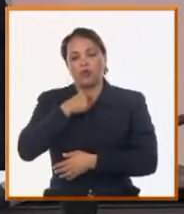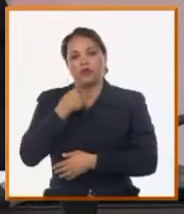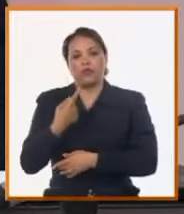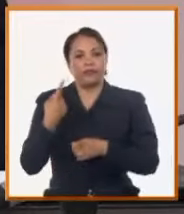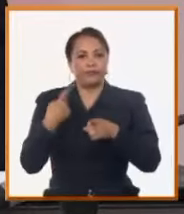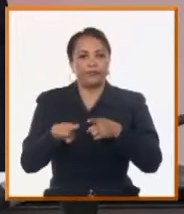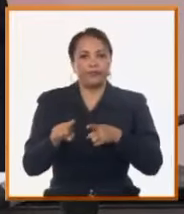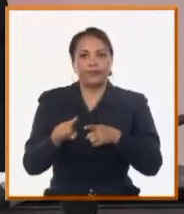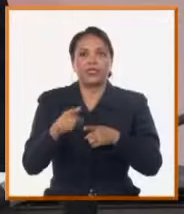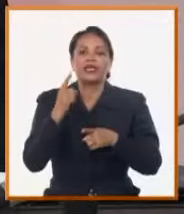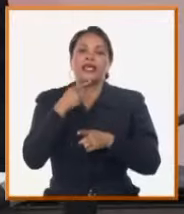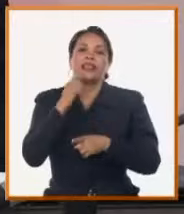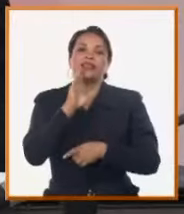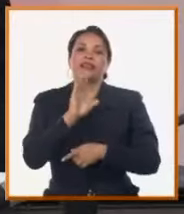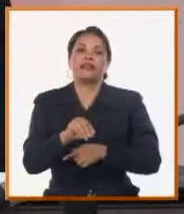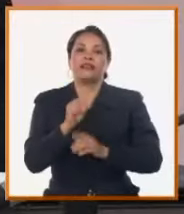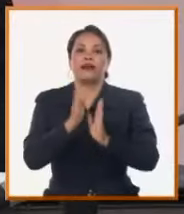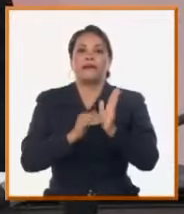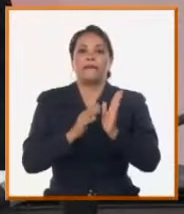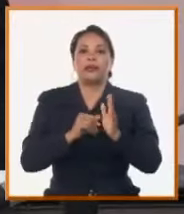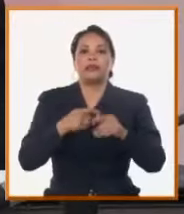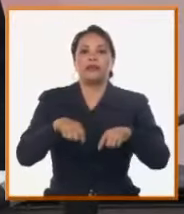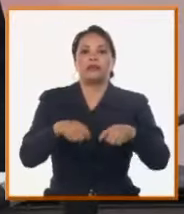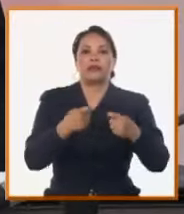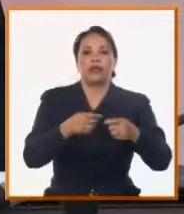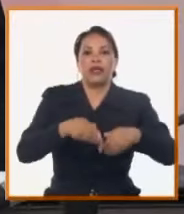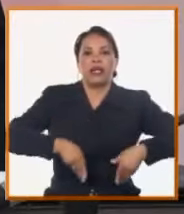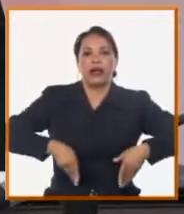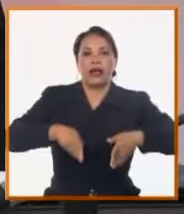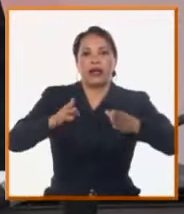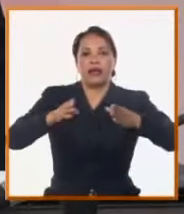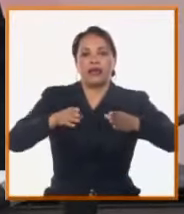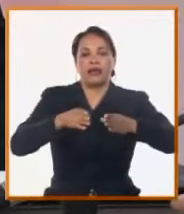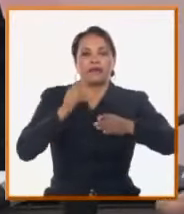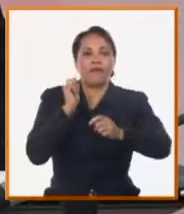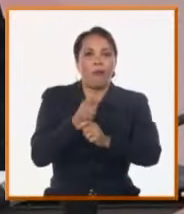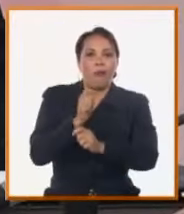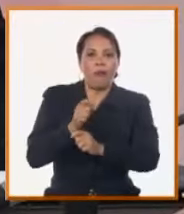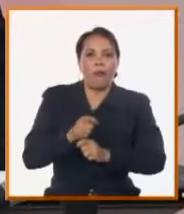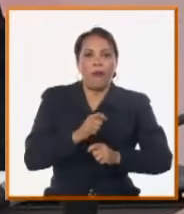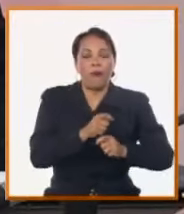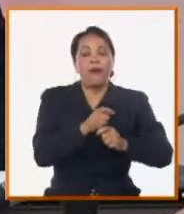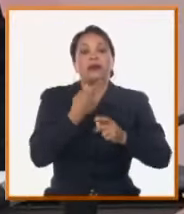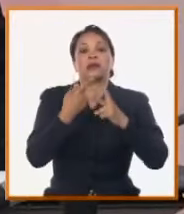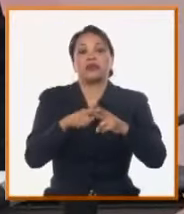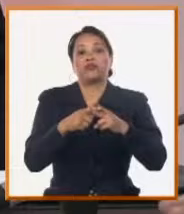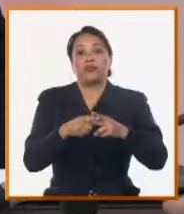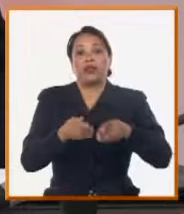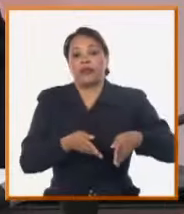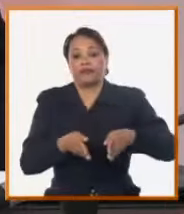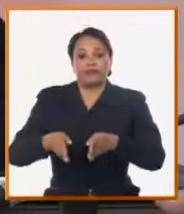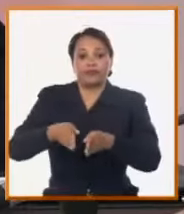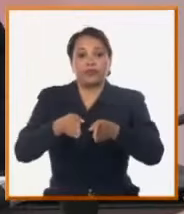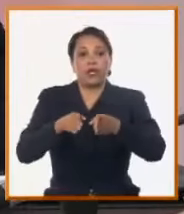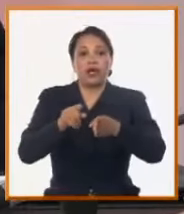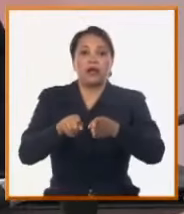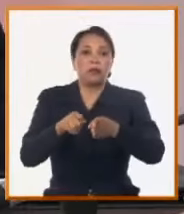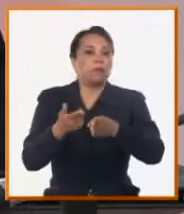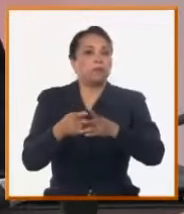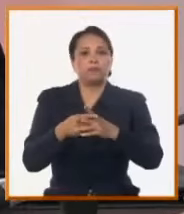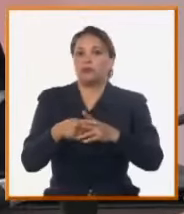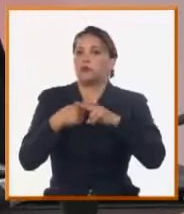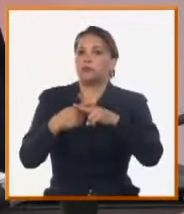meses destruyeron la calle cuarta, entre tercer y quinta en el Casino Deportivo para resolver una obstrucción del alcantarillado y no